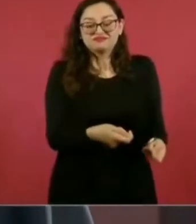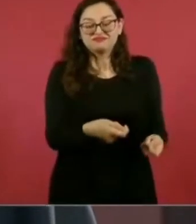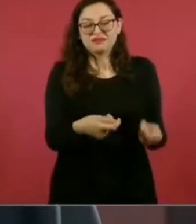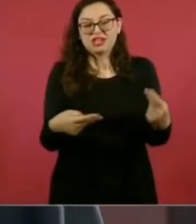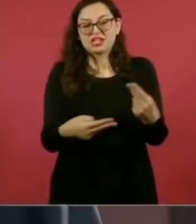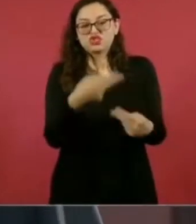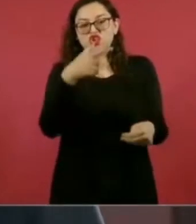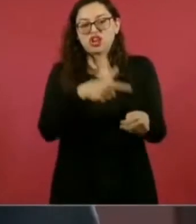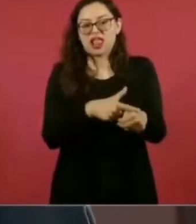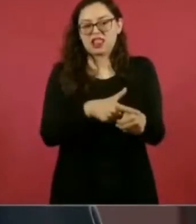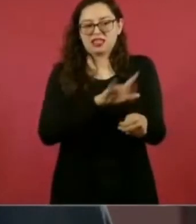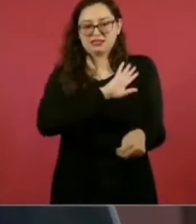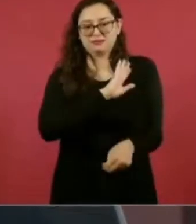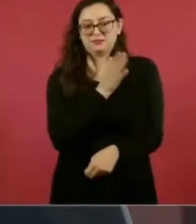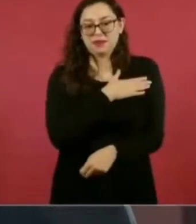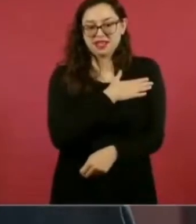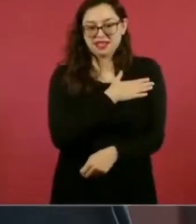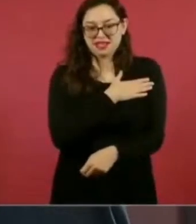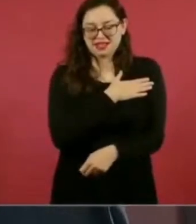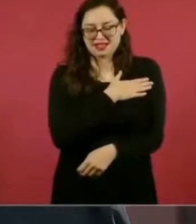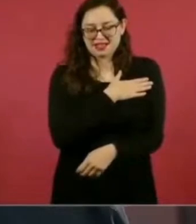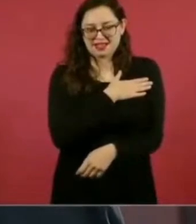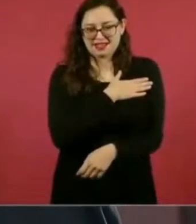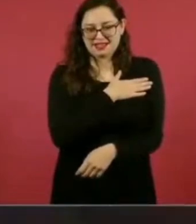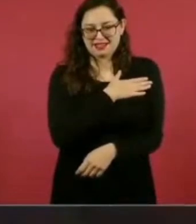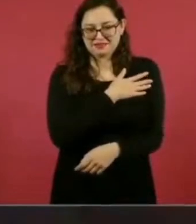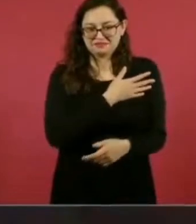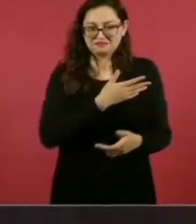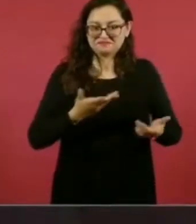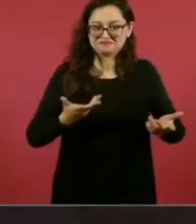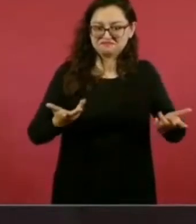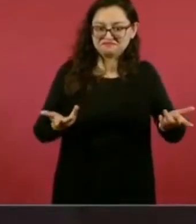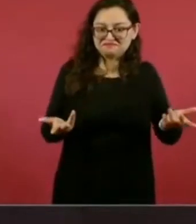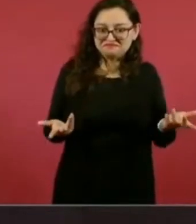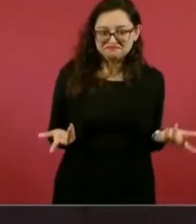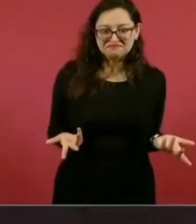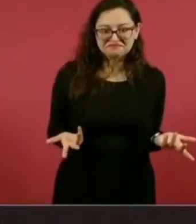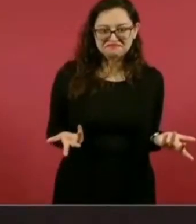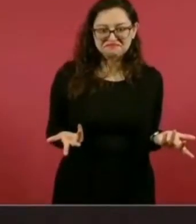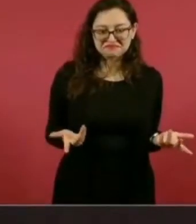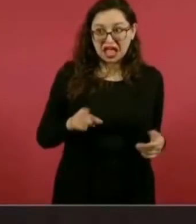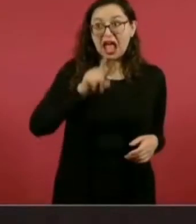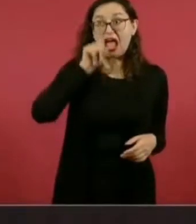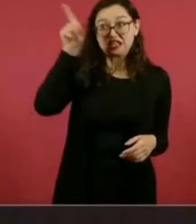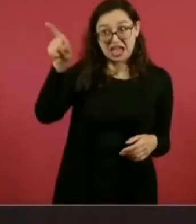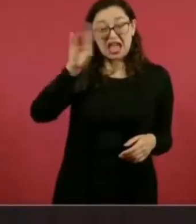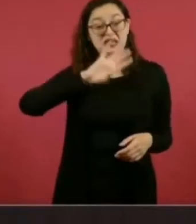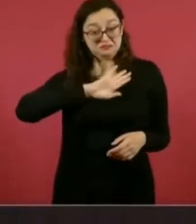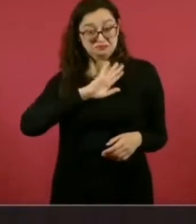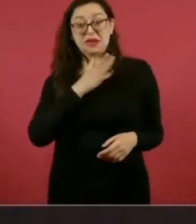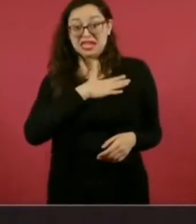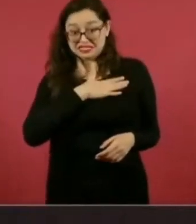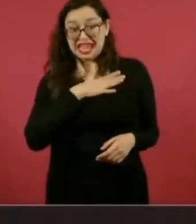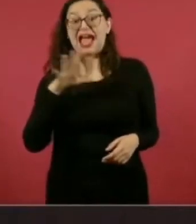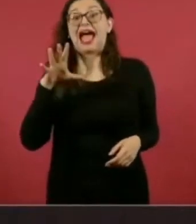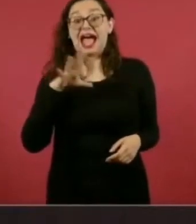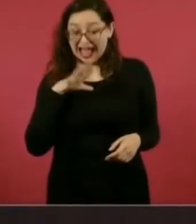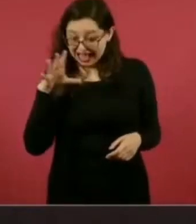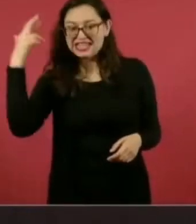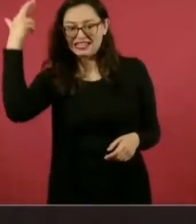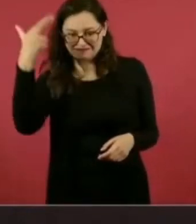O sea, el que dice que aquí va a haber una monarquía, resulta